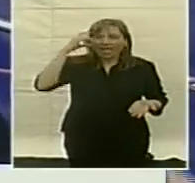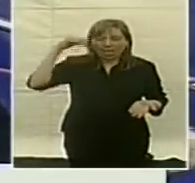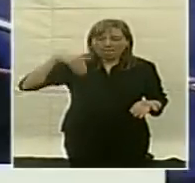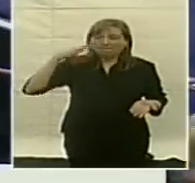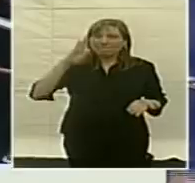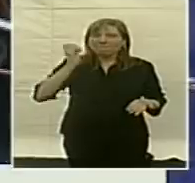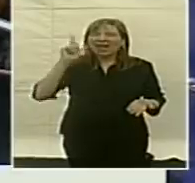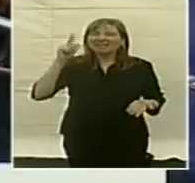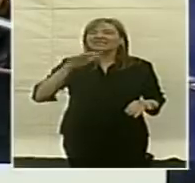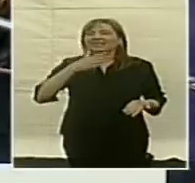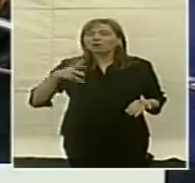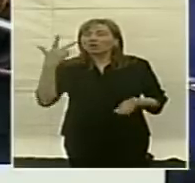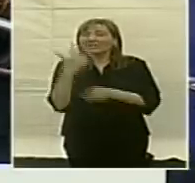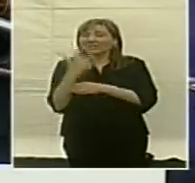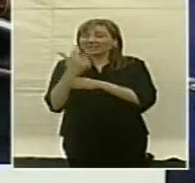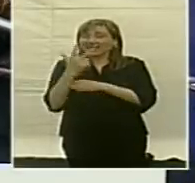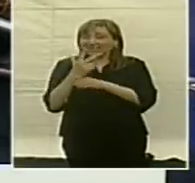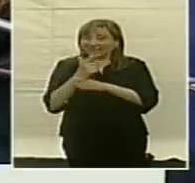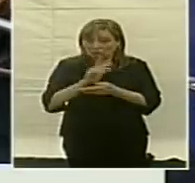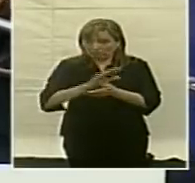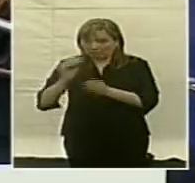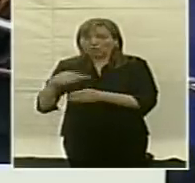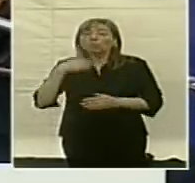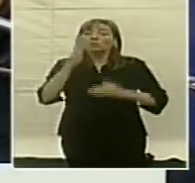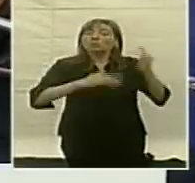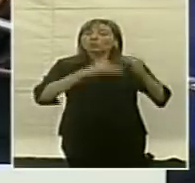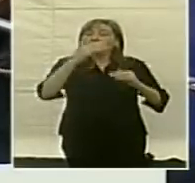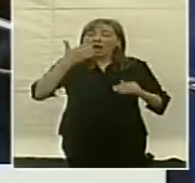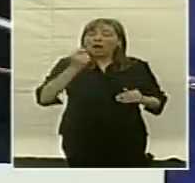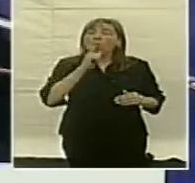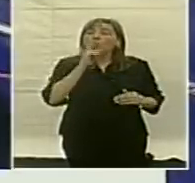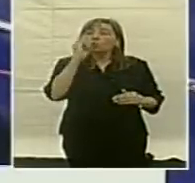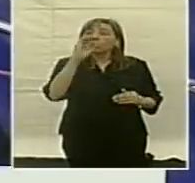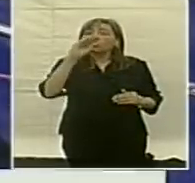la segunda, la construcción de Atucha 3.